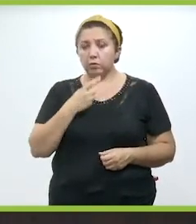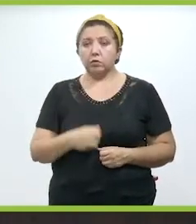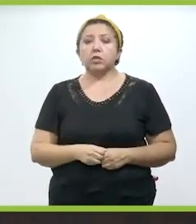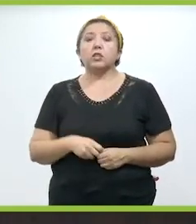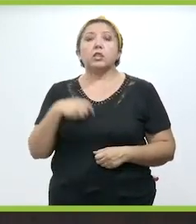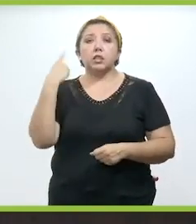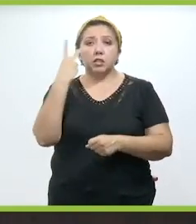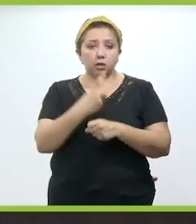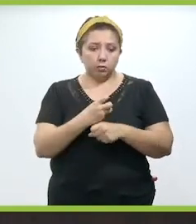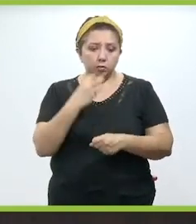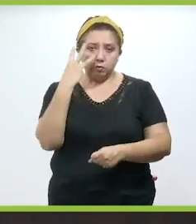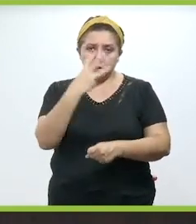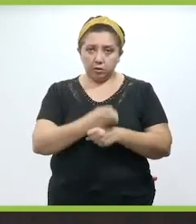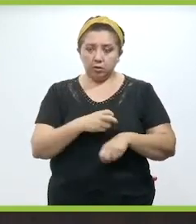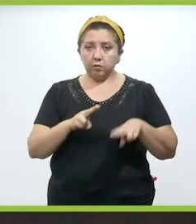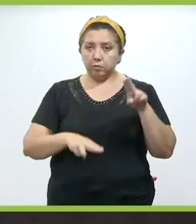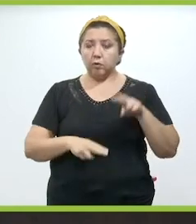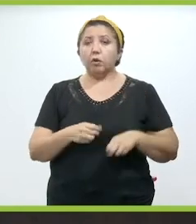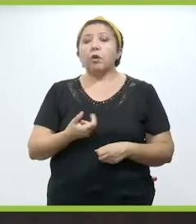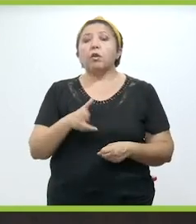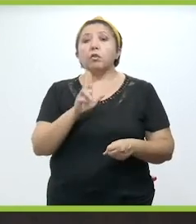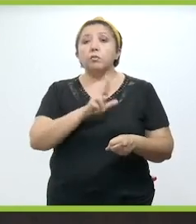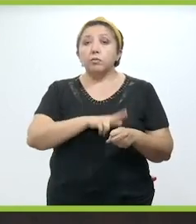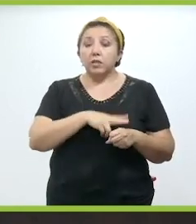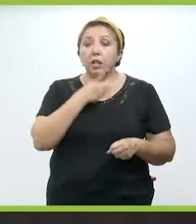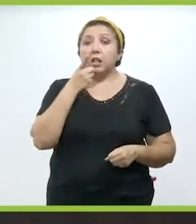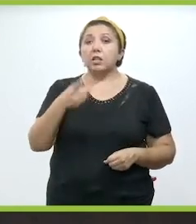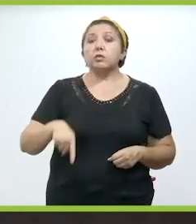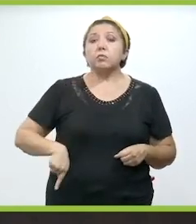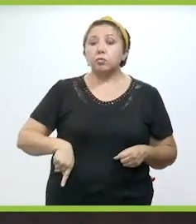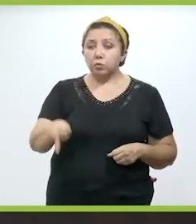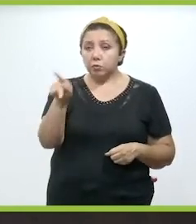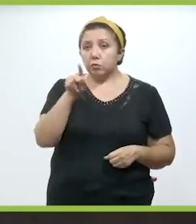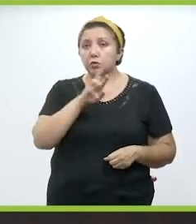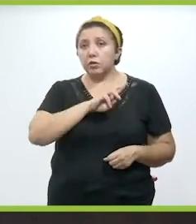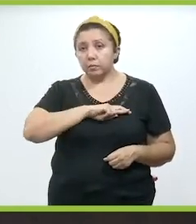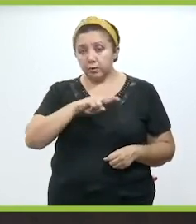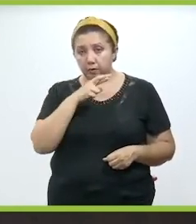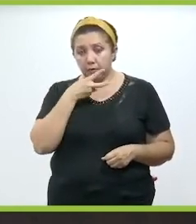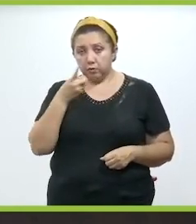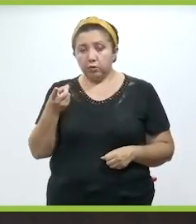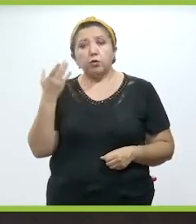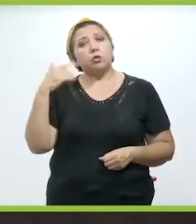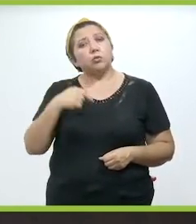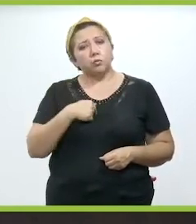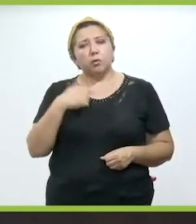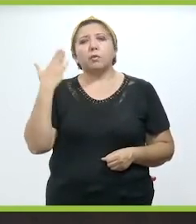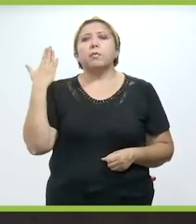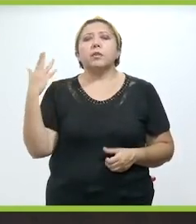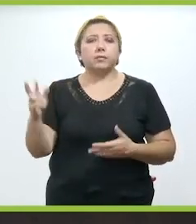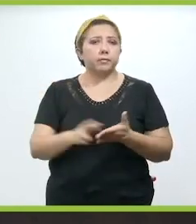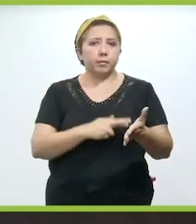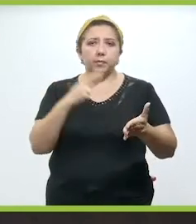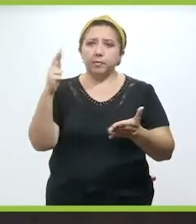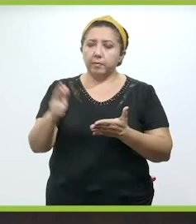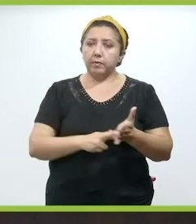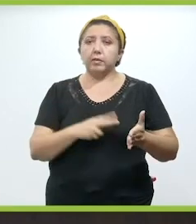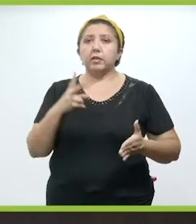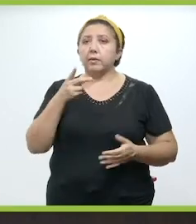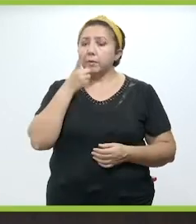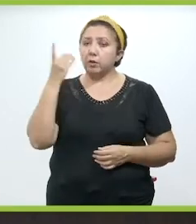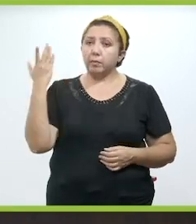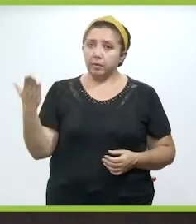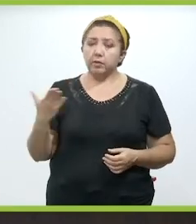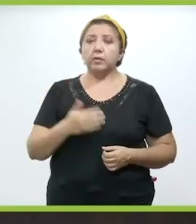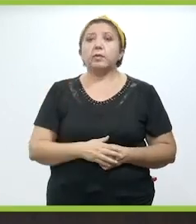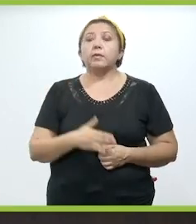primero, segundo, tercer nivel de hospitales públicos y privados. Esta ha sido una petición que yo he hecho de manera reiterada, por supuesto